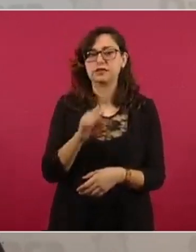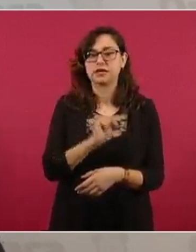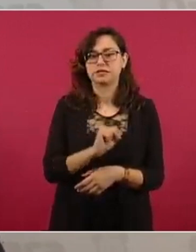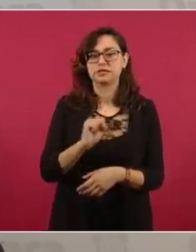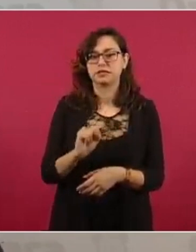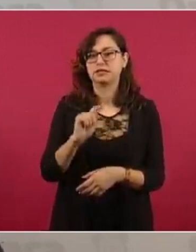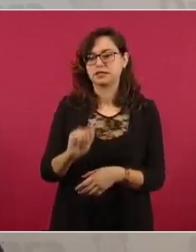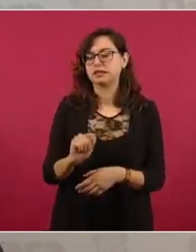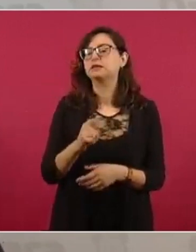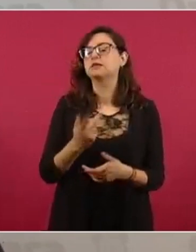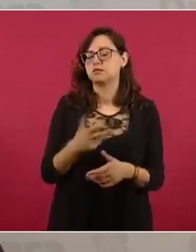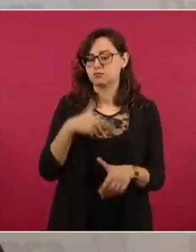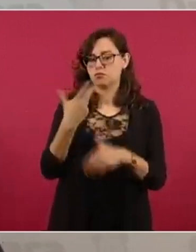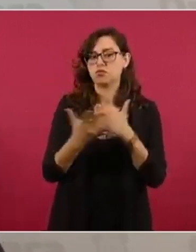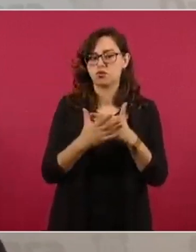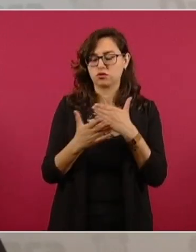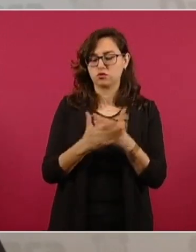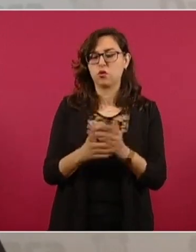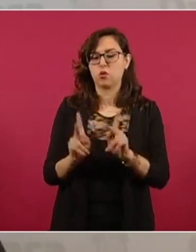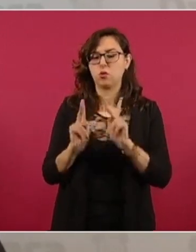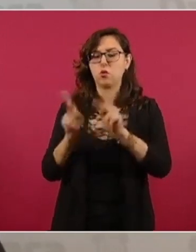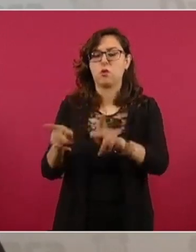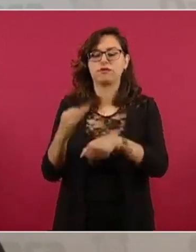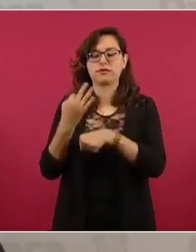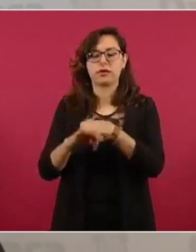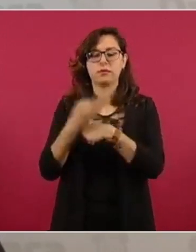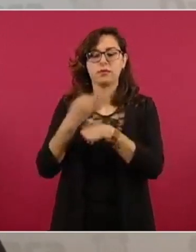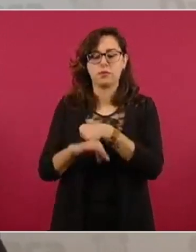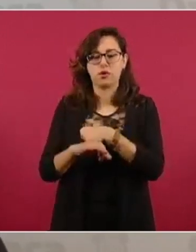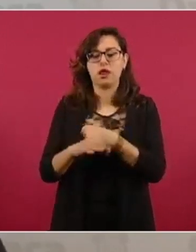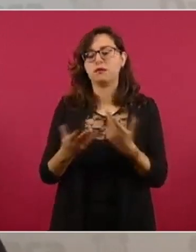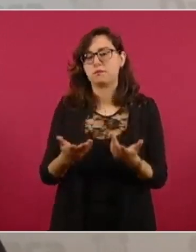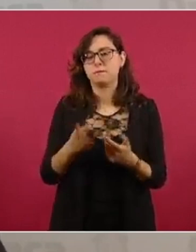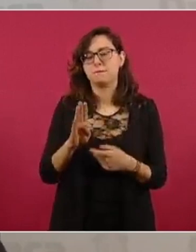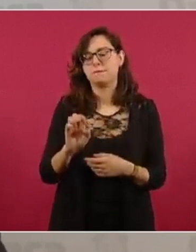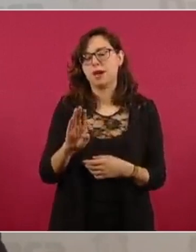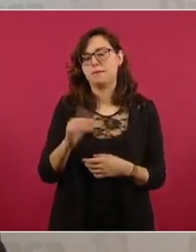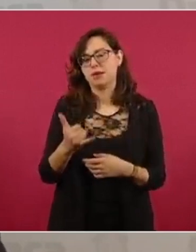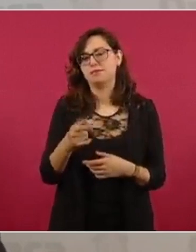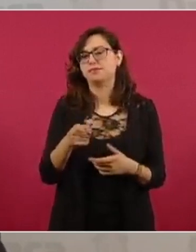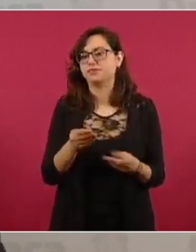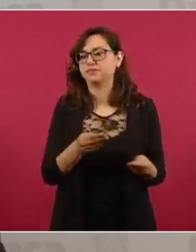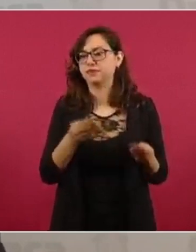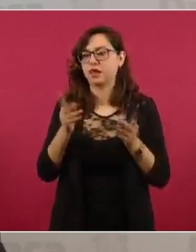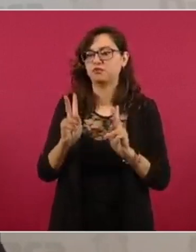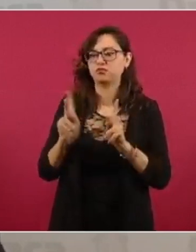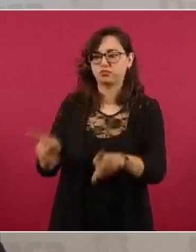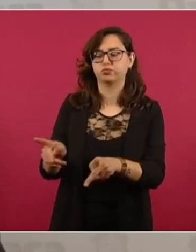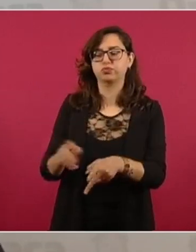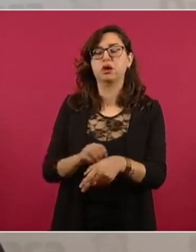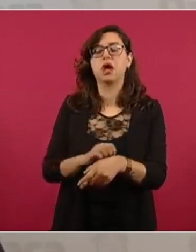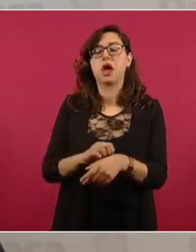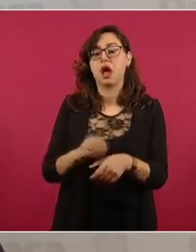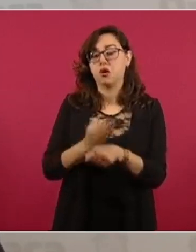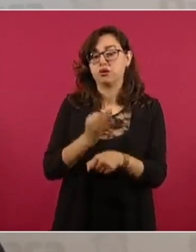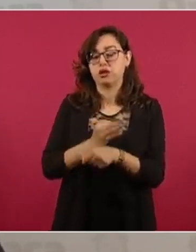ha informado que estará mandando un puente móvil de estos tipos Bailey, por lo que la conectividad más eficiente